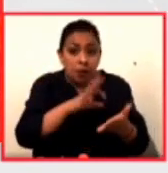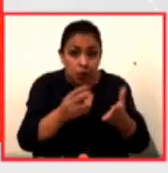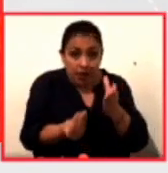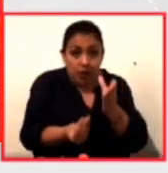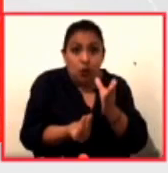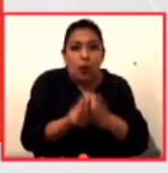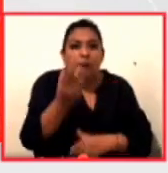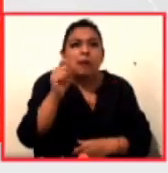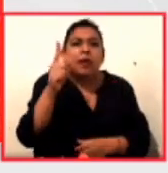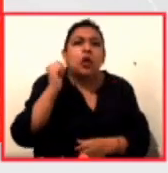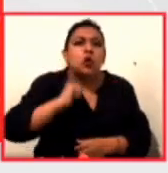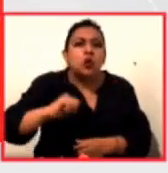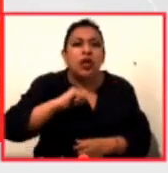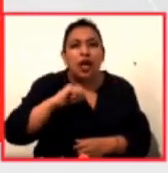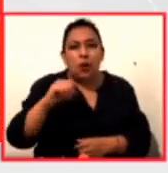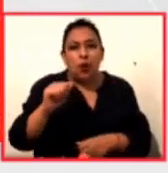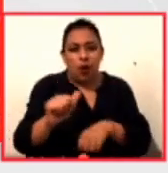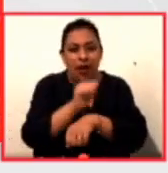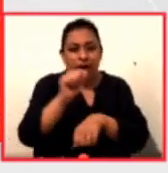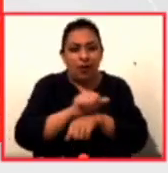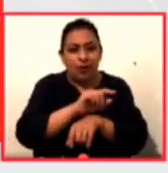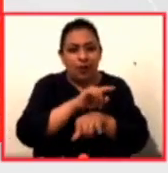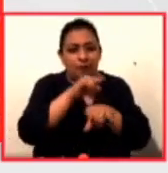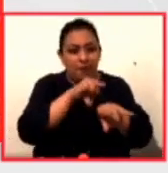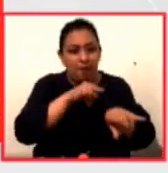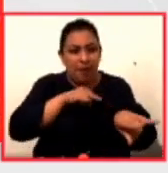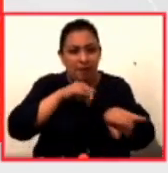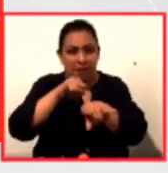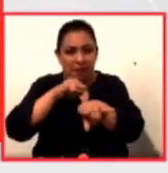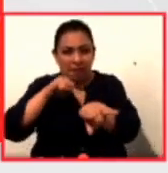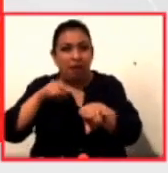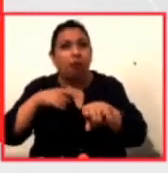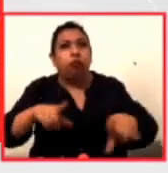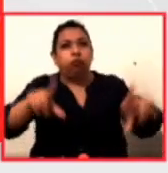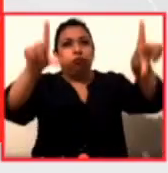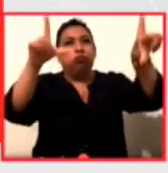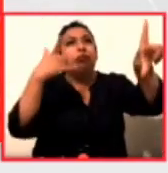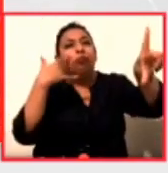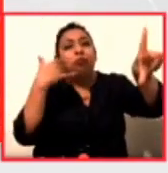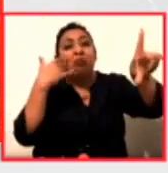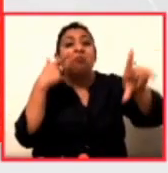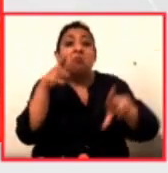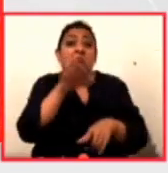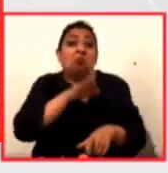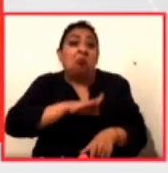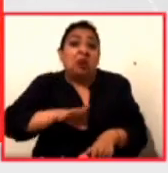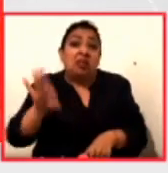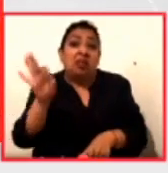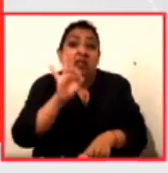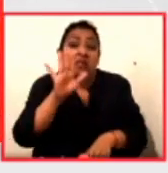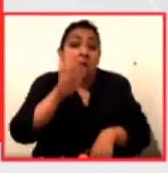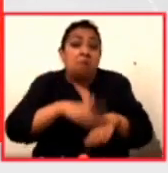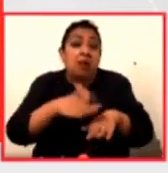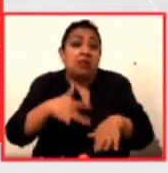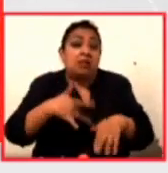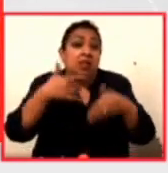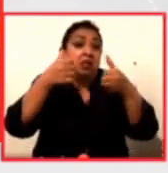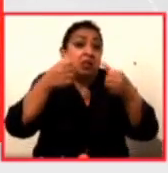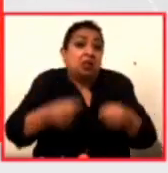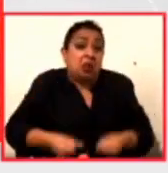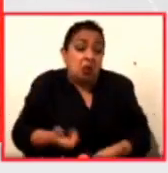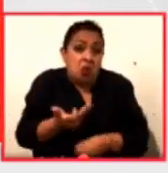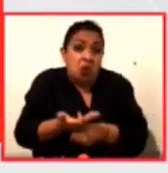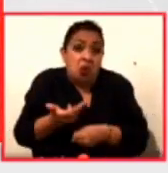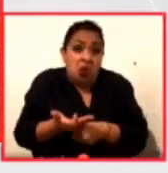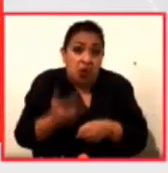vieja, la del autocinema, que pareciera que en estos tiempos tal vez podría ser como lo más seguro al momento